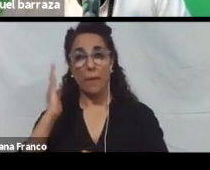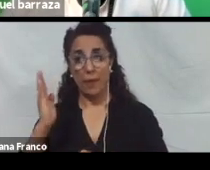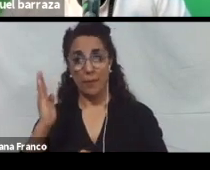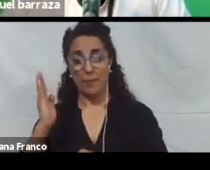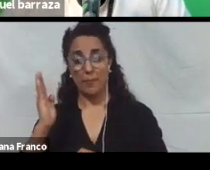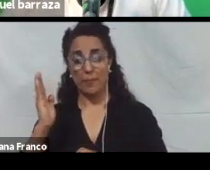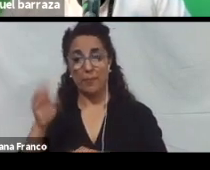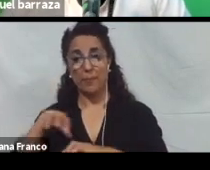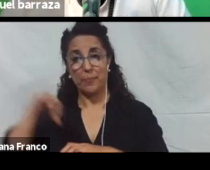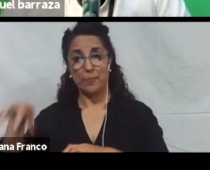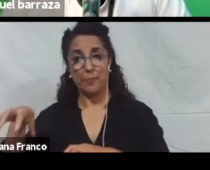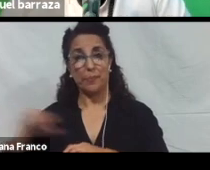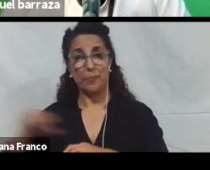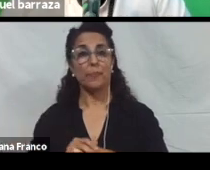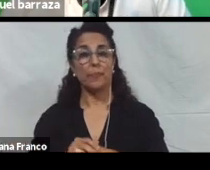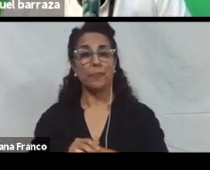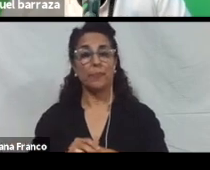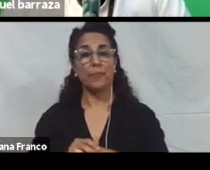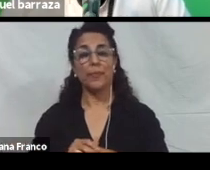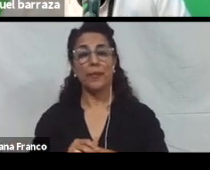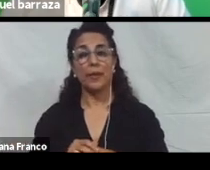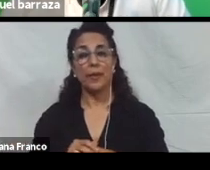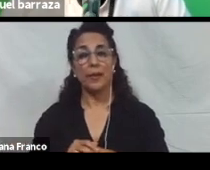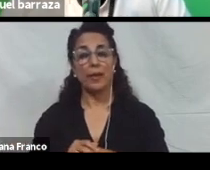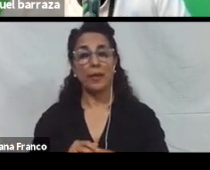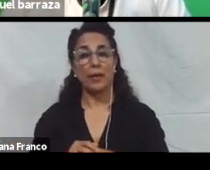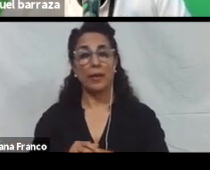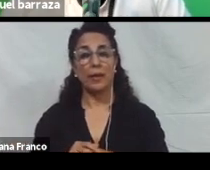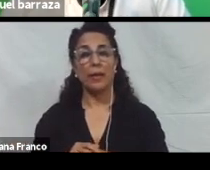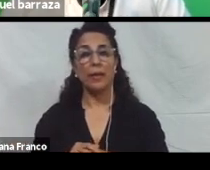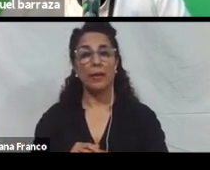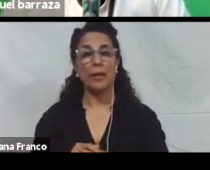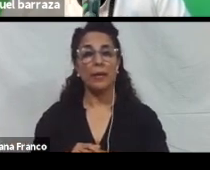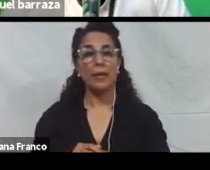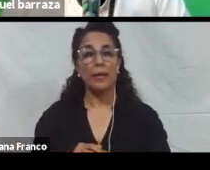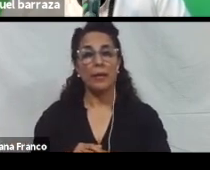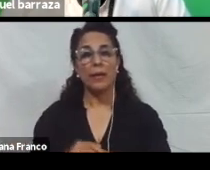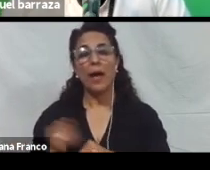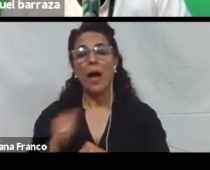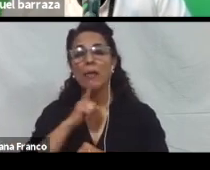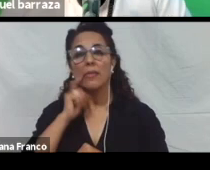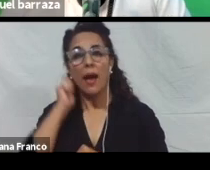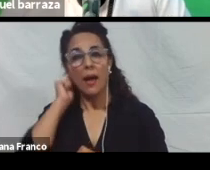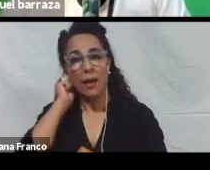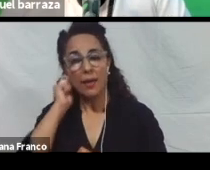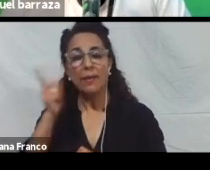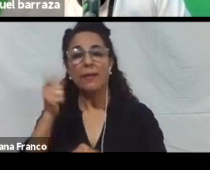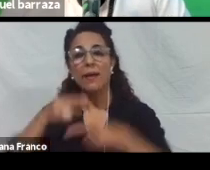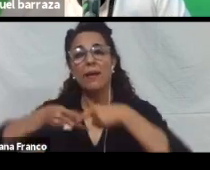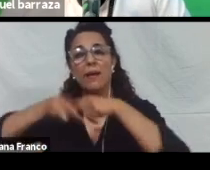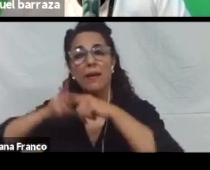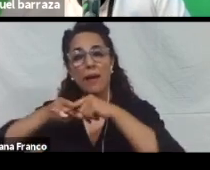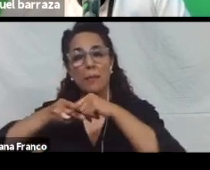ataj. En esta parte B. Nos dice que la herramienta que estamos